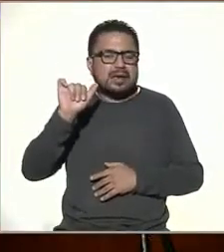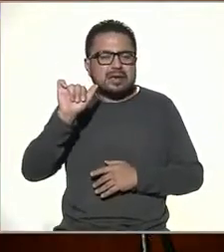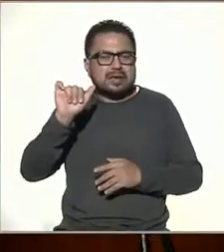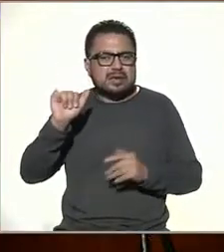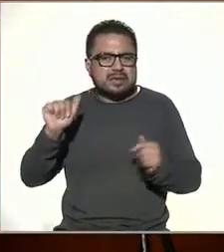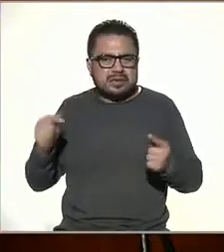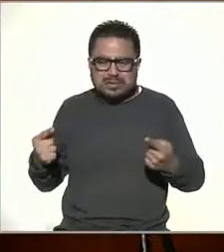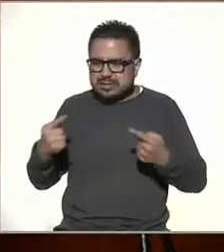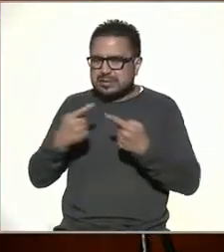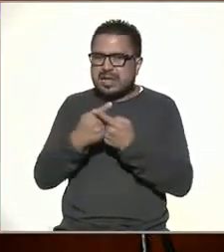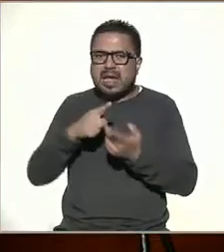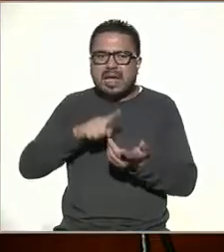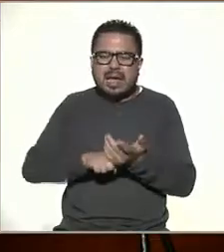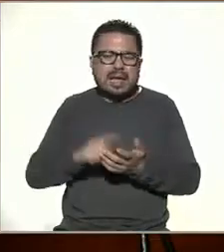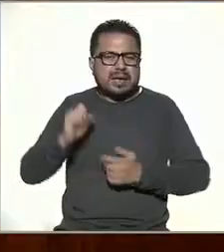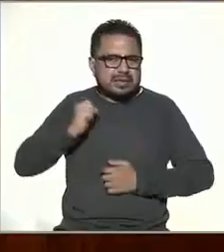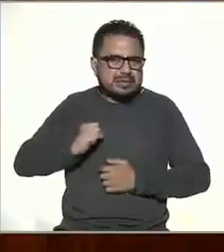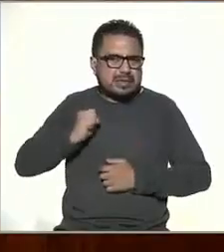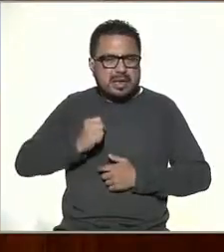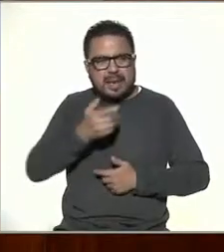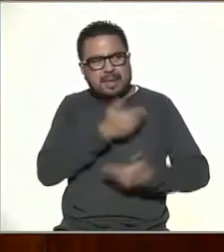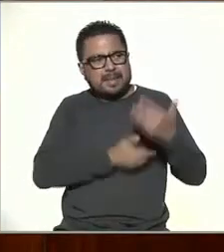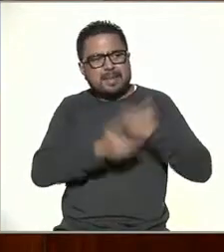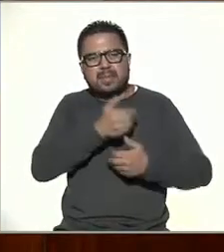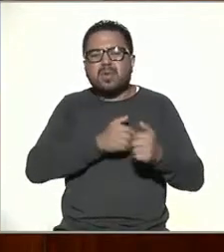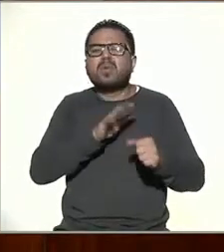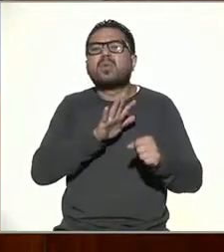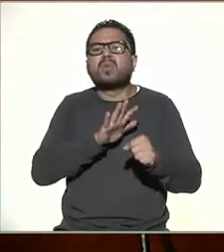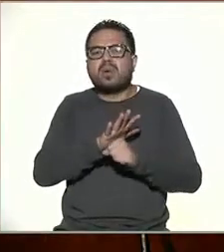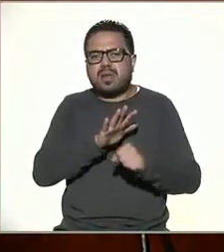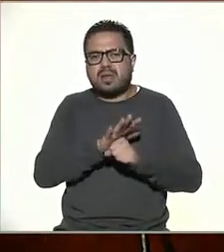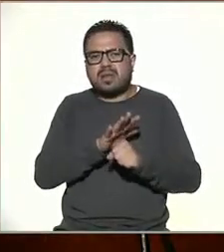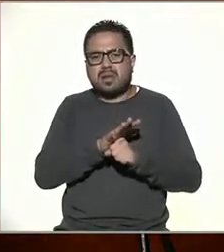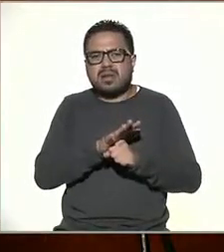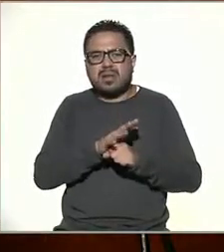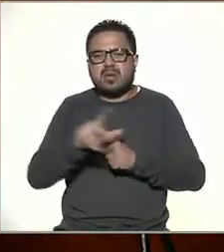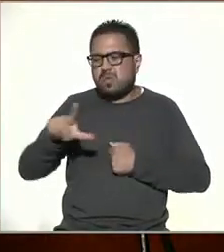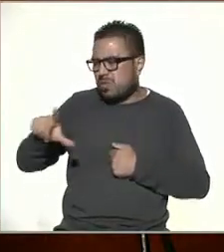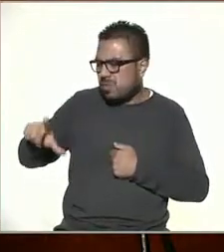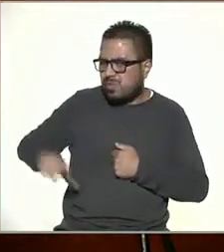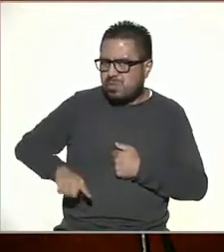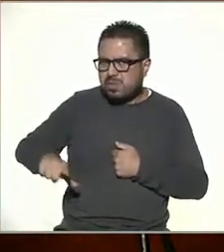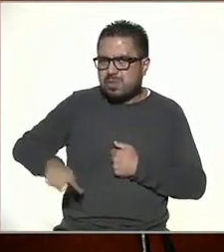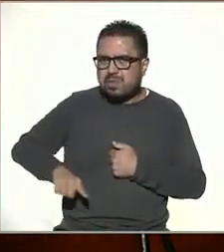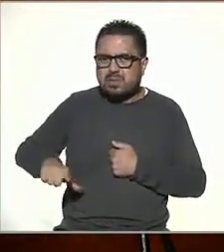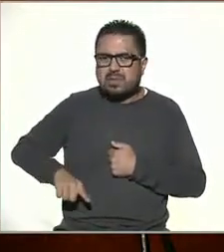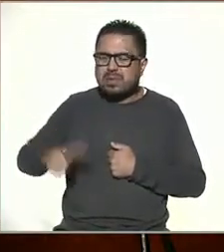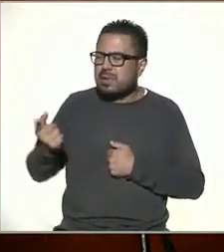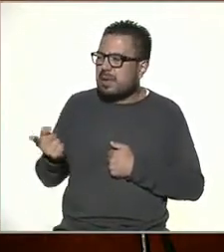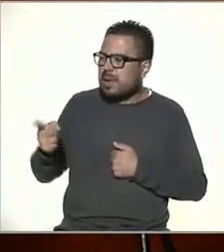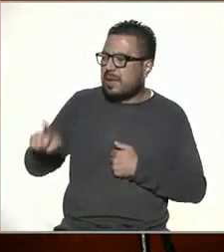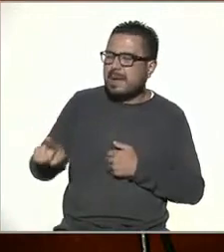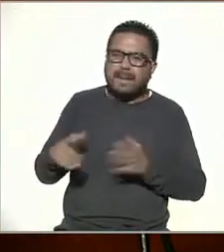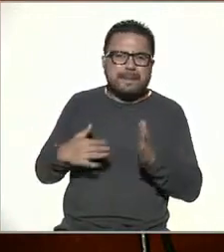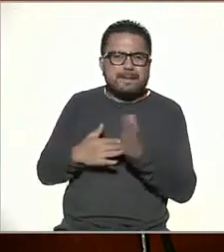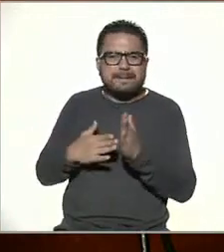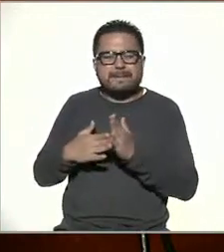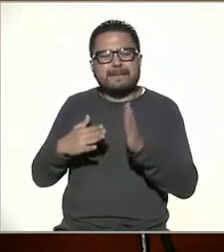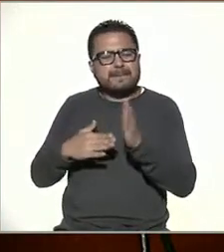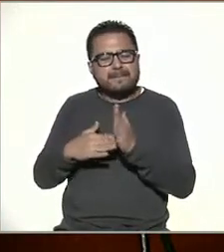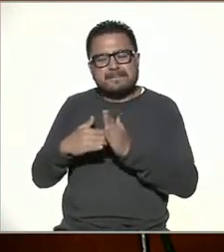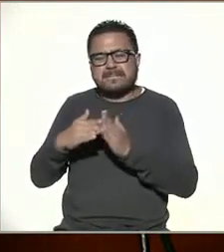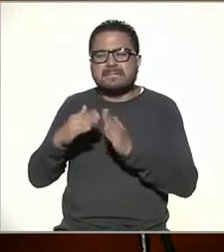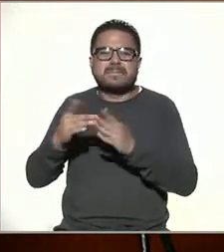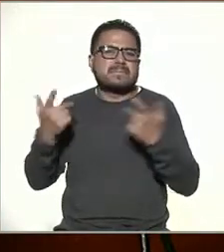cruzada que tuvo nuestro país el siglo pasado, en la cual justamente el gobierno mandó a millones o miles de